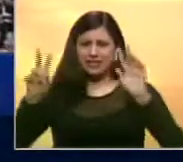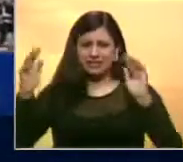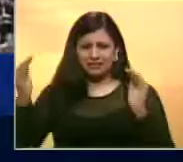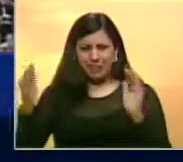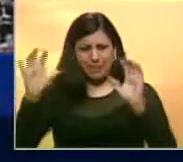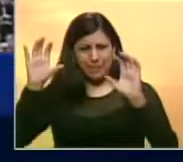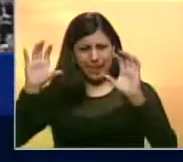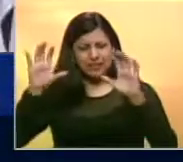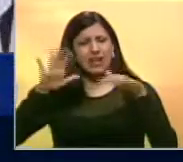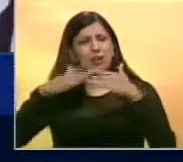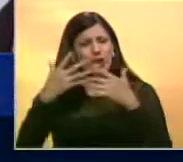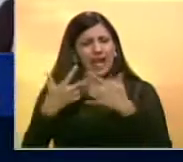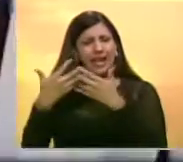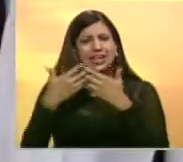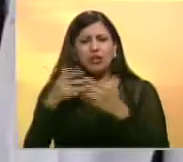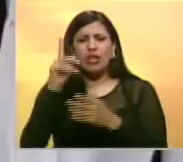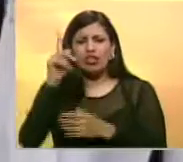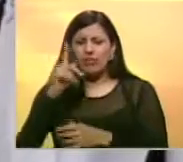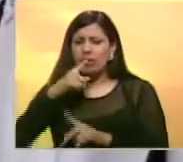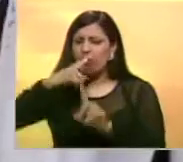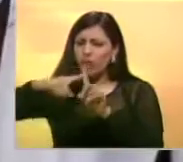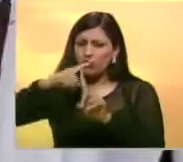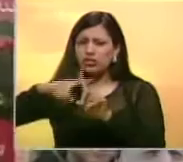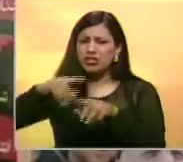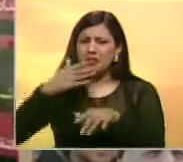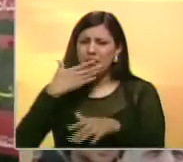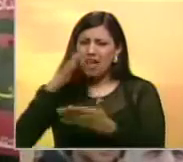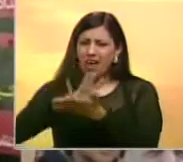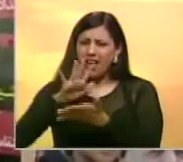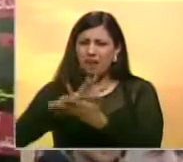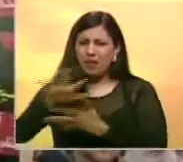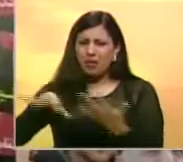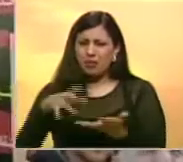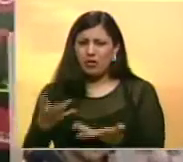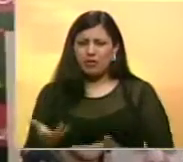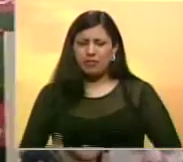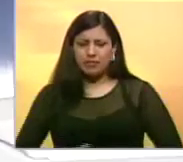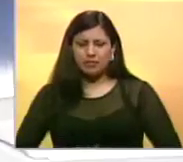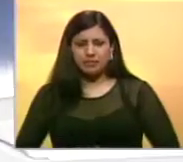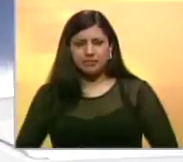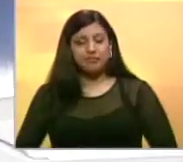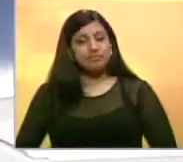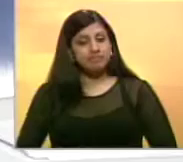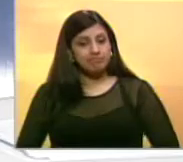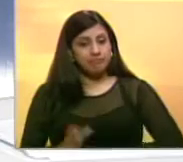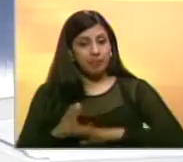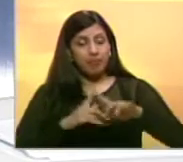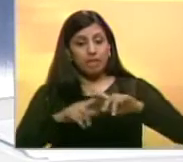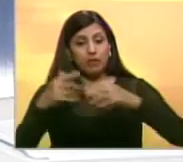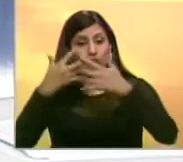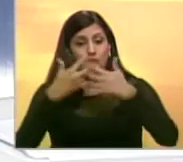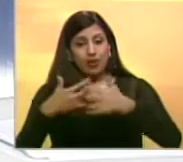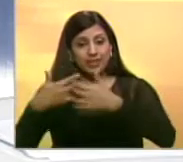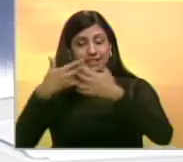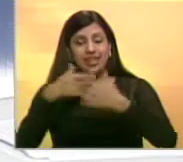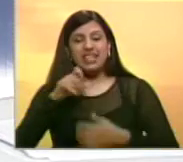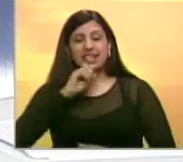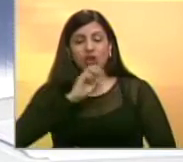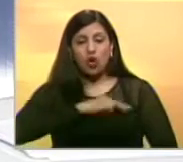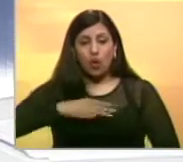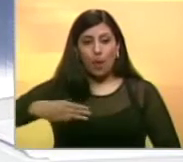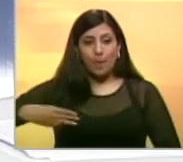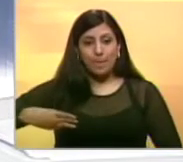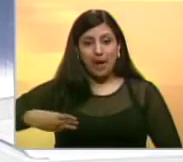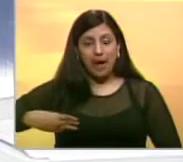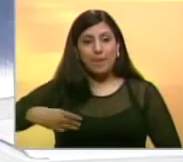mientras que Estados Unidos pidió medidas positivas para calmar las tensiones. En Estados Unidos el presidente Barack Obama